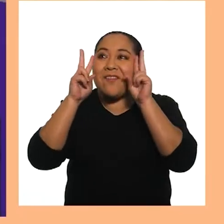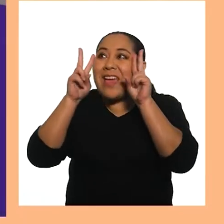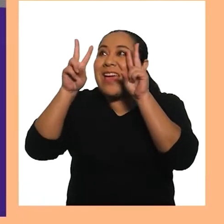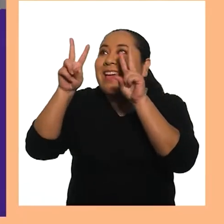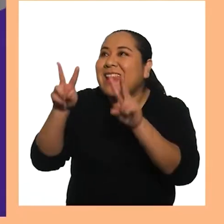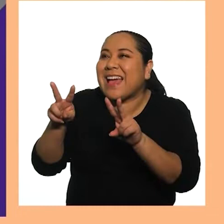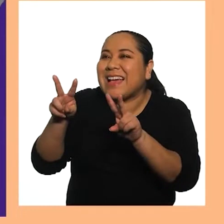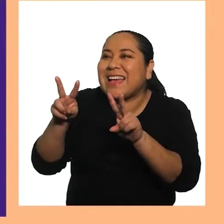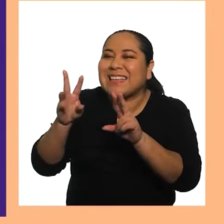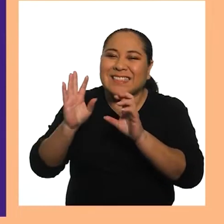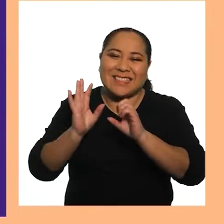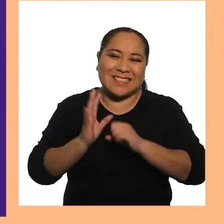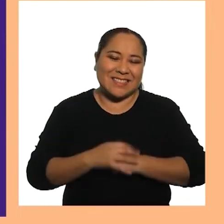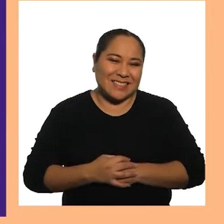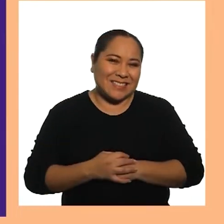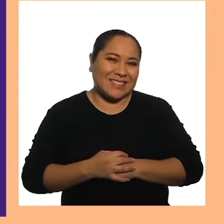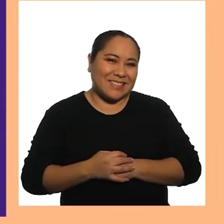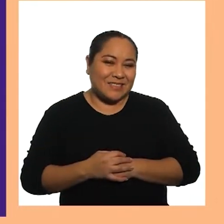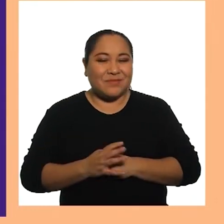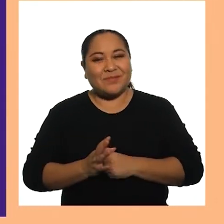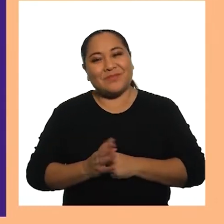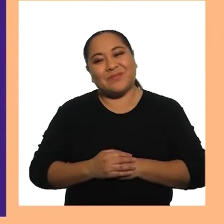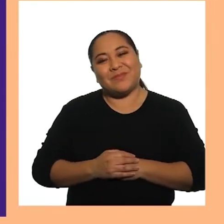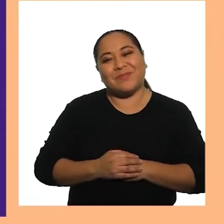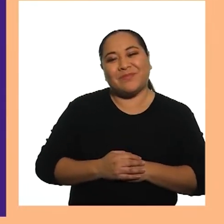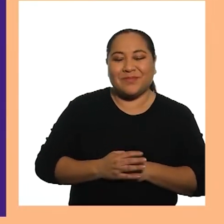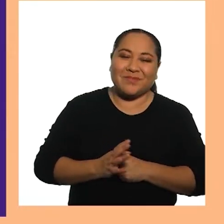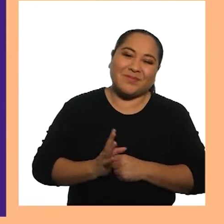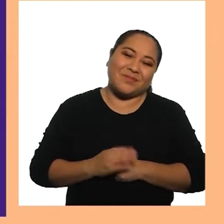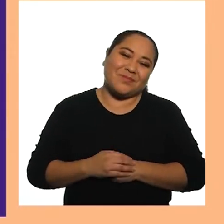ojos y verás.